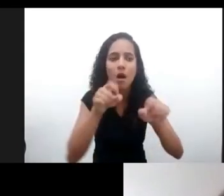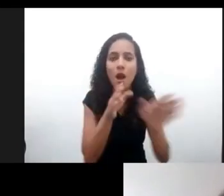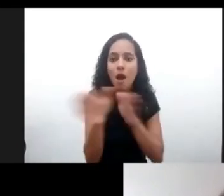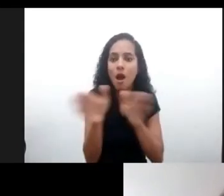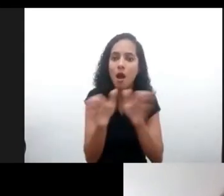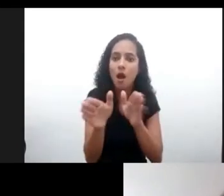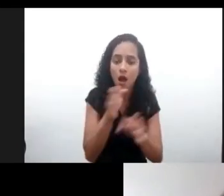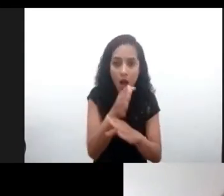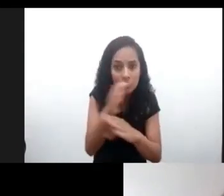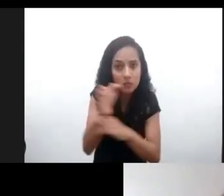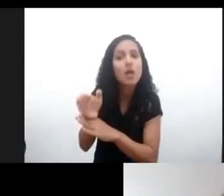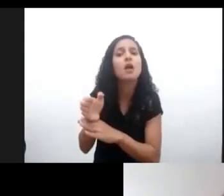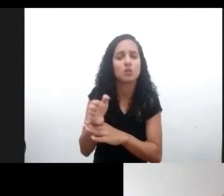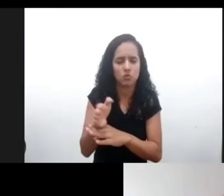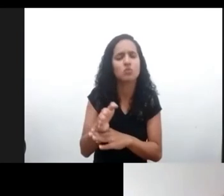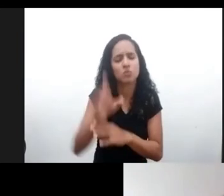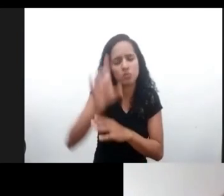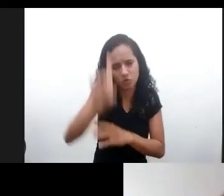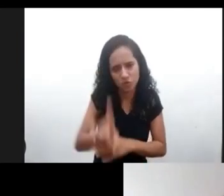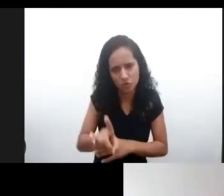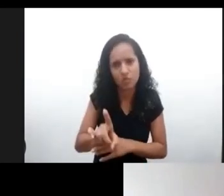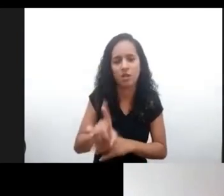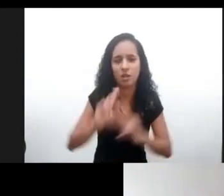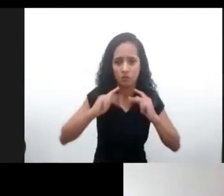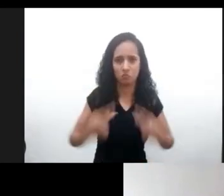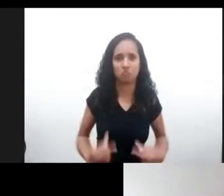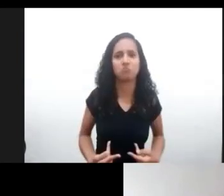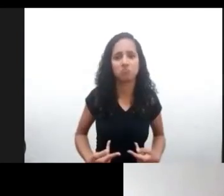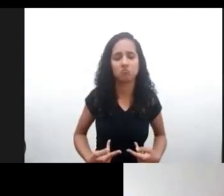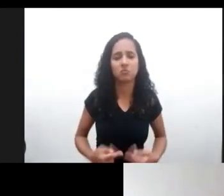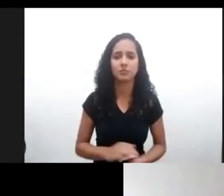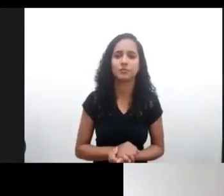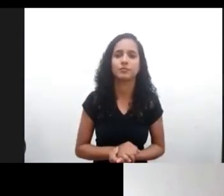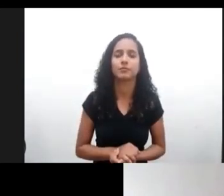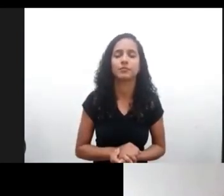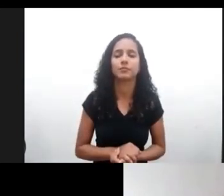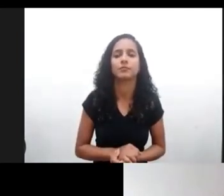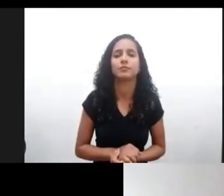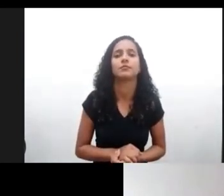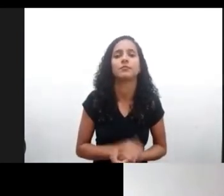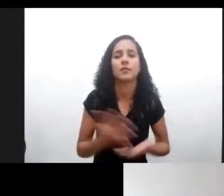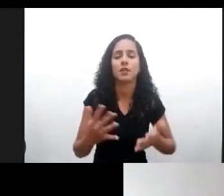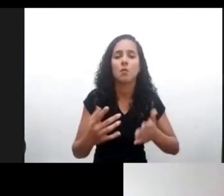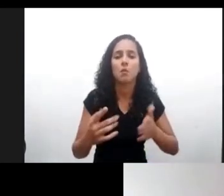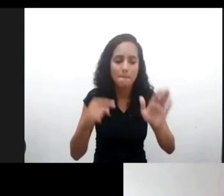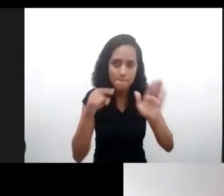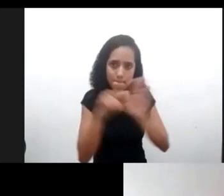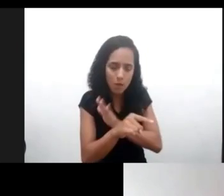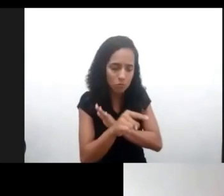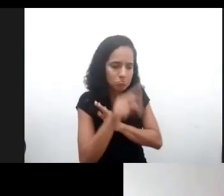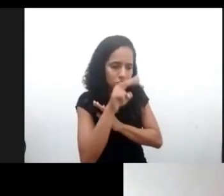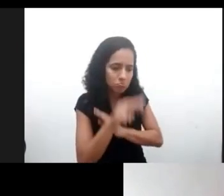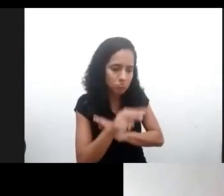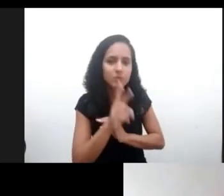podamos dar amplitud a las experiencias de los derechos fundamentales y humanos. Tenemos una pregunta aquí que